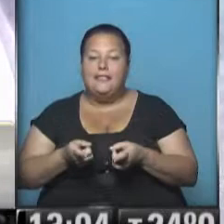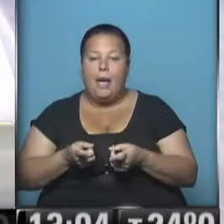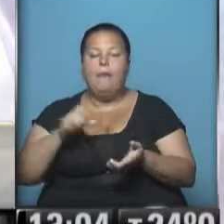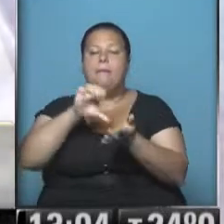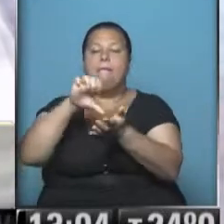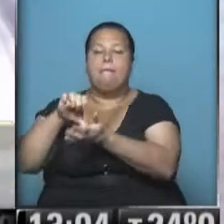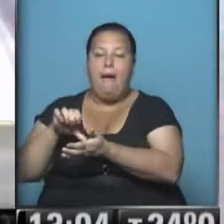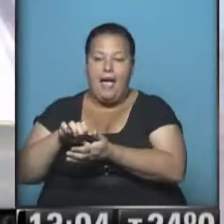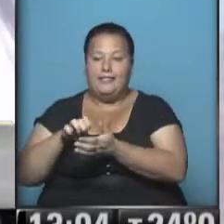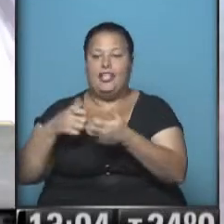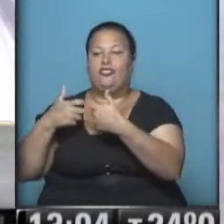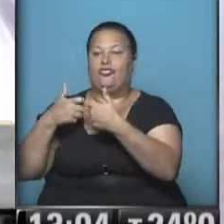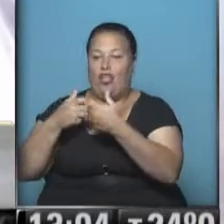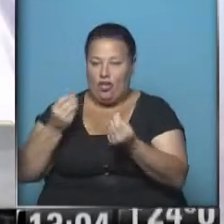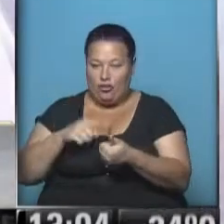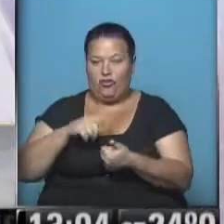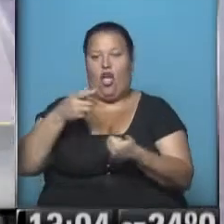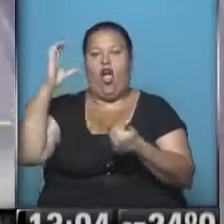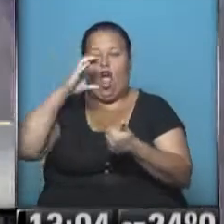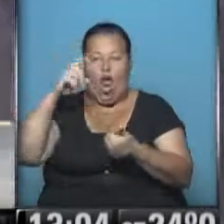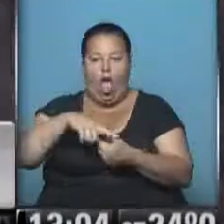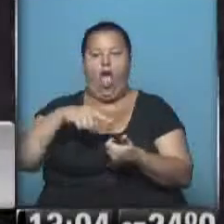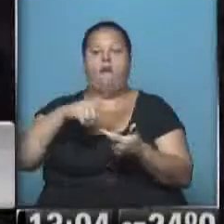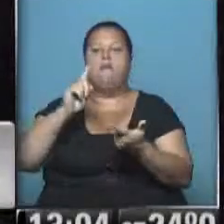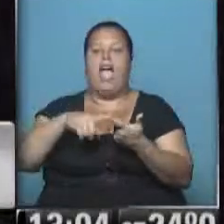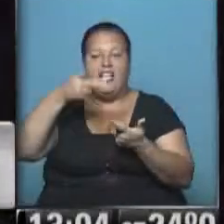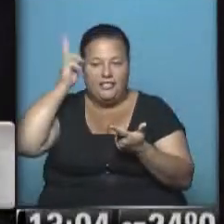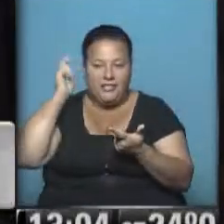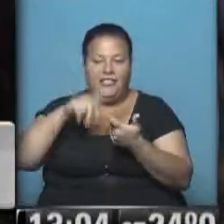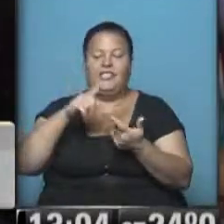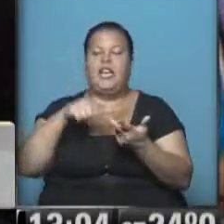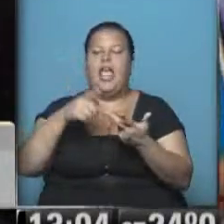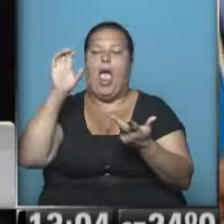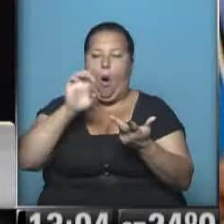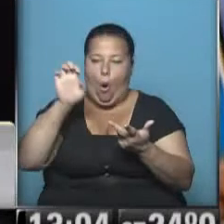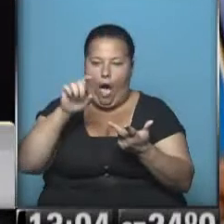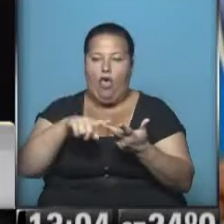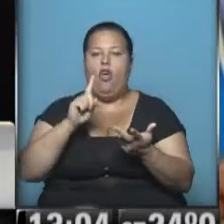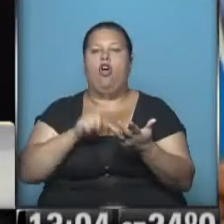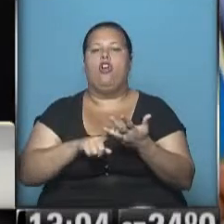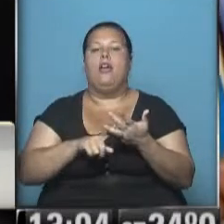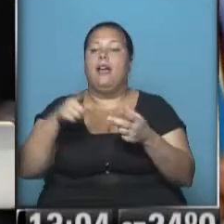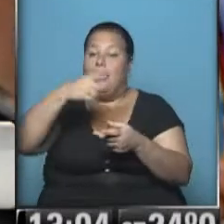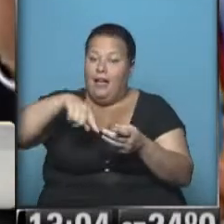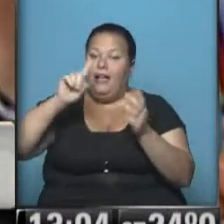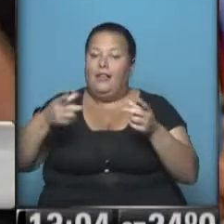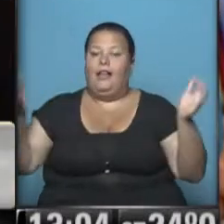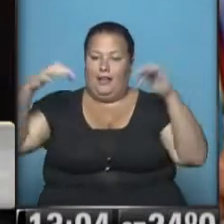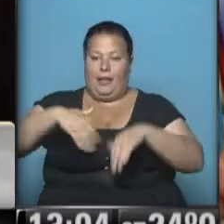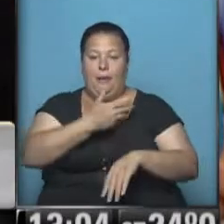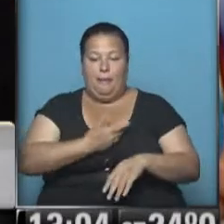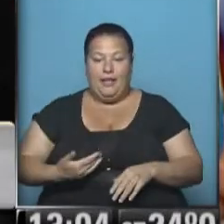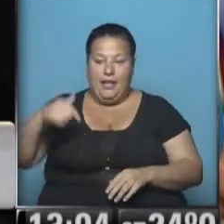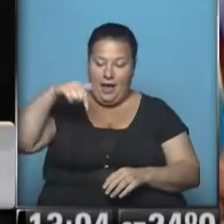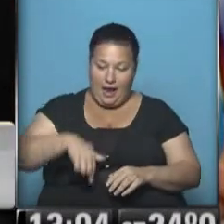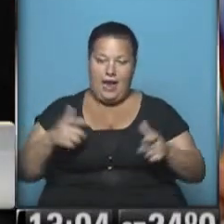países asociados, esto es Colombia, Chile, Ecuador, que van a venir justamente los presidentes